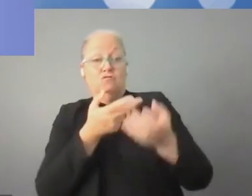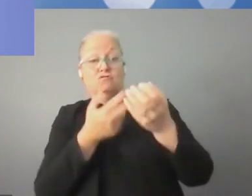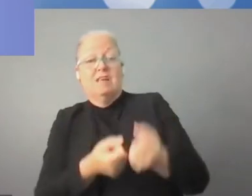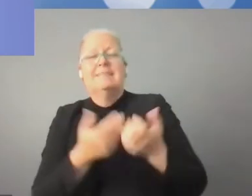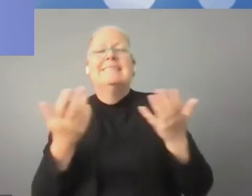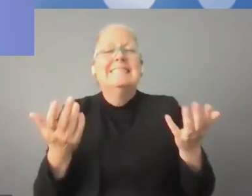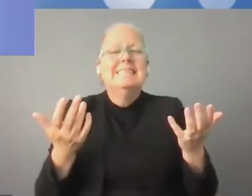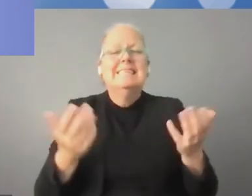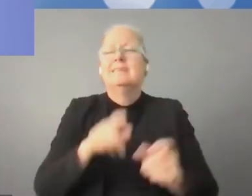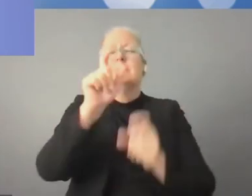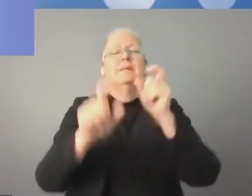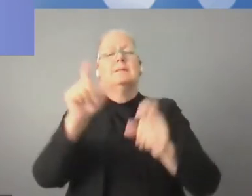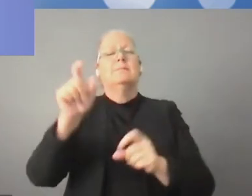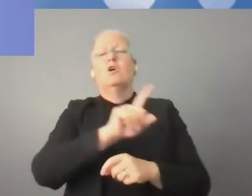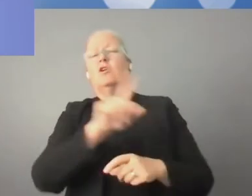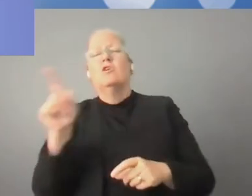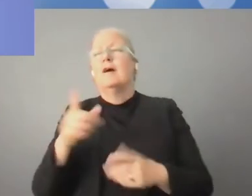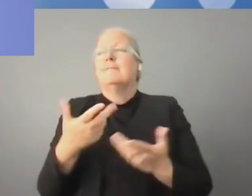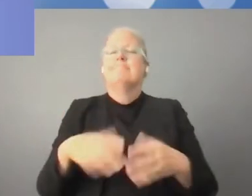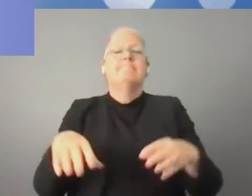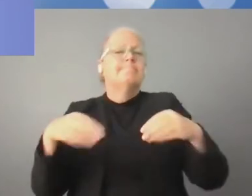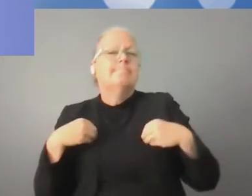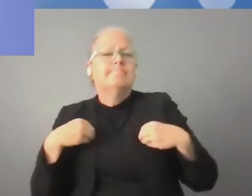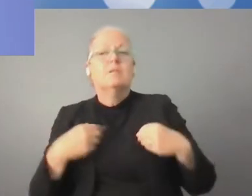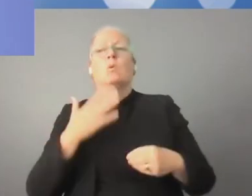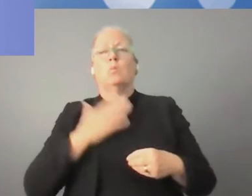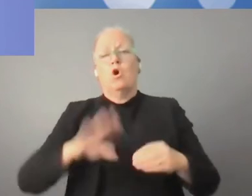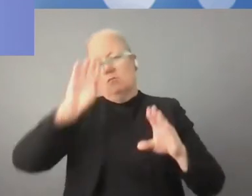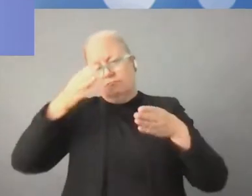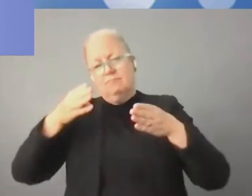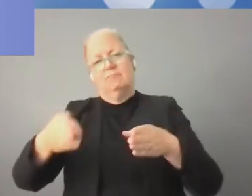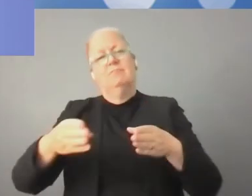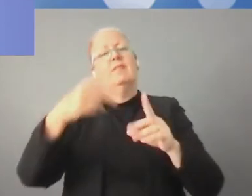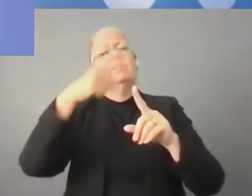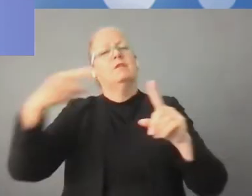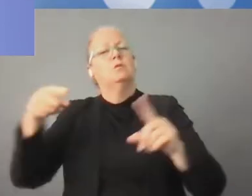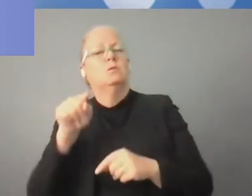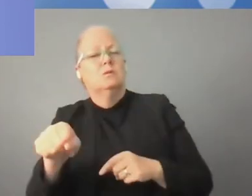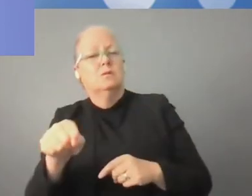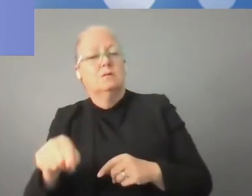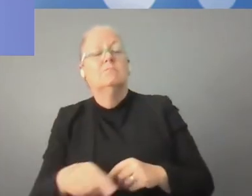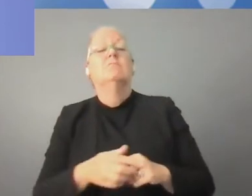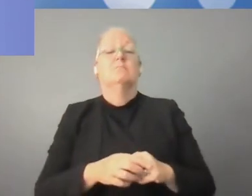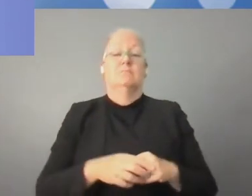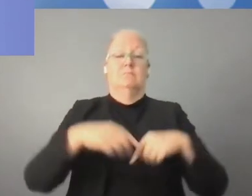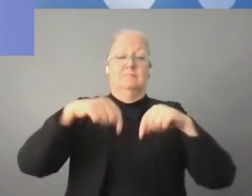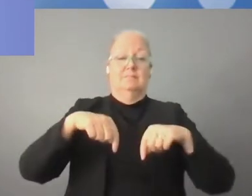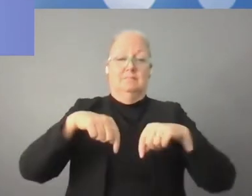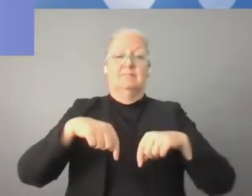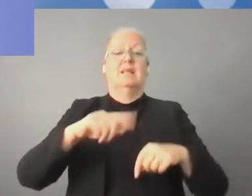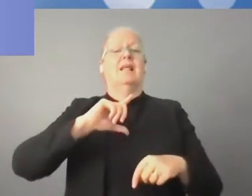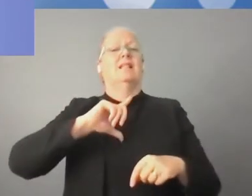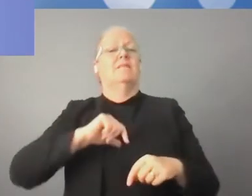amplio relacionado con los valores y la confianza al mundo digital. Sin esta confianza,